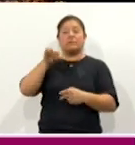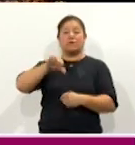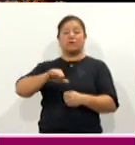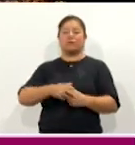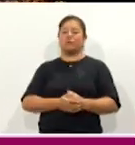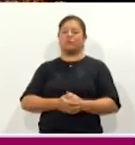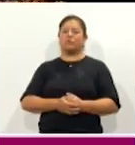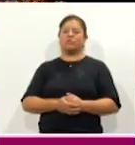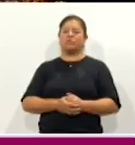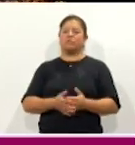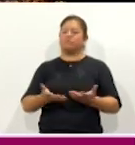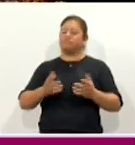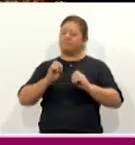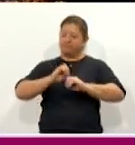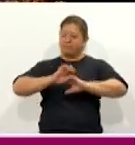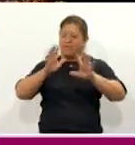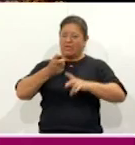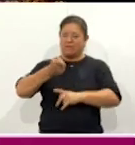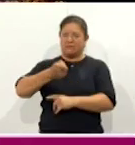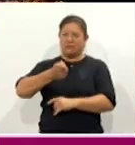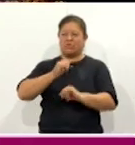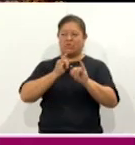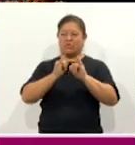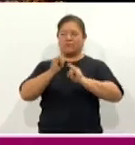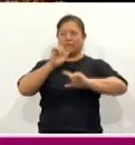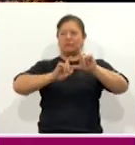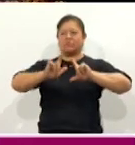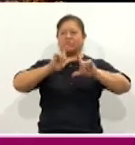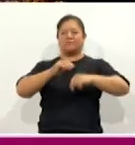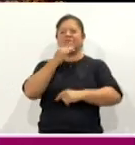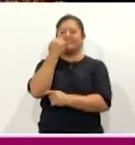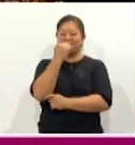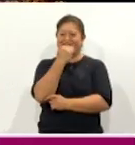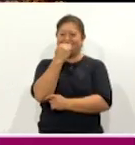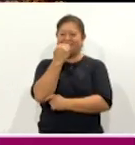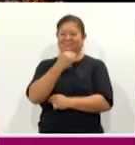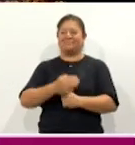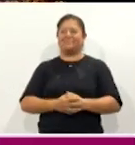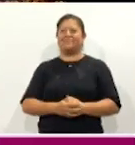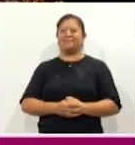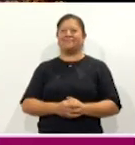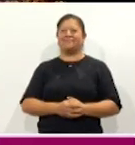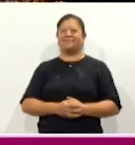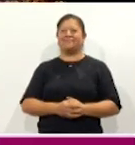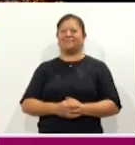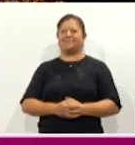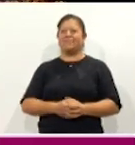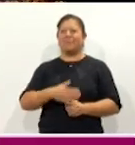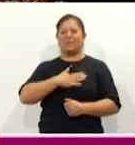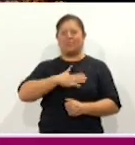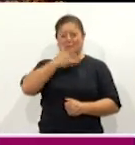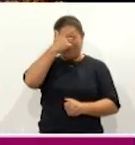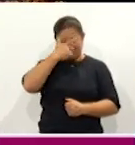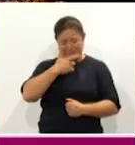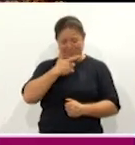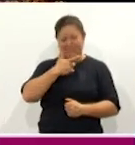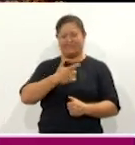noche, quiero desde luego saludar a nuestra intérprete de lengua de señas mexicana, Miroslava Amador. Buenas noches.